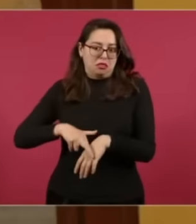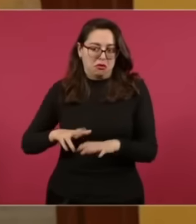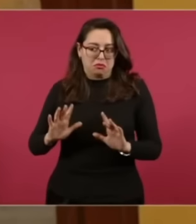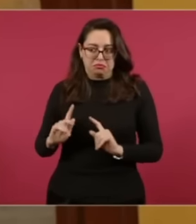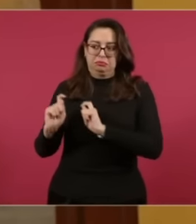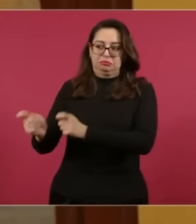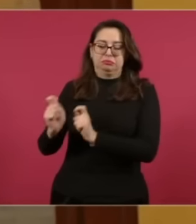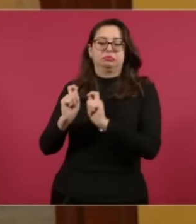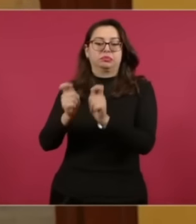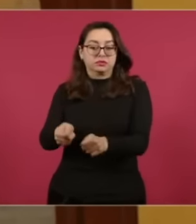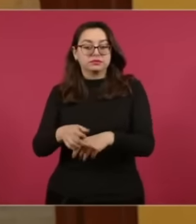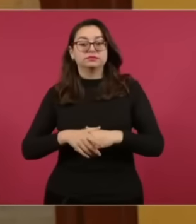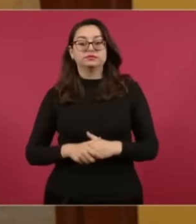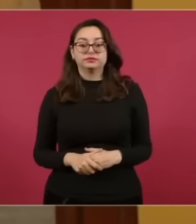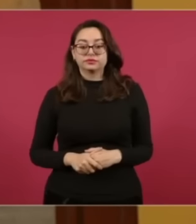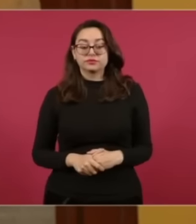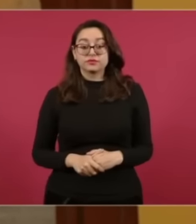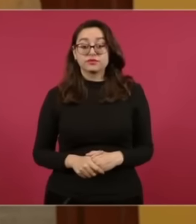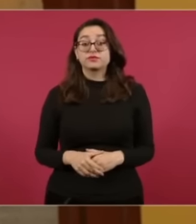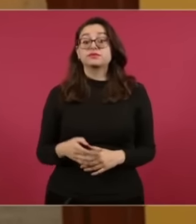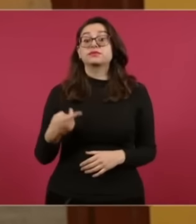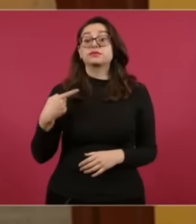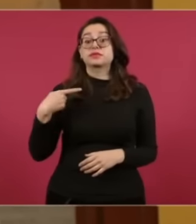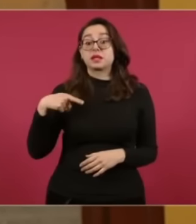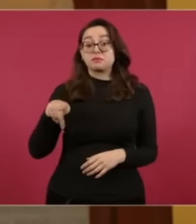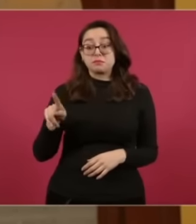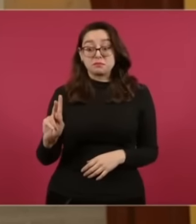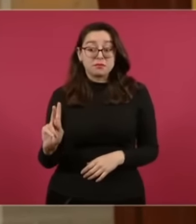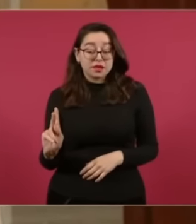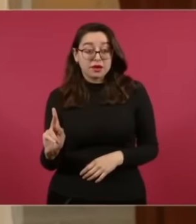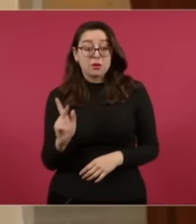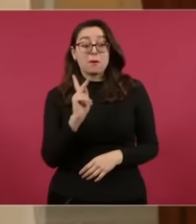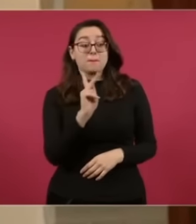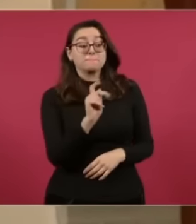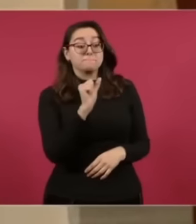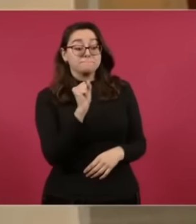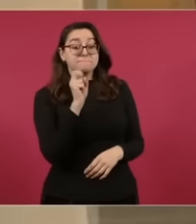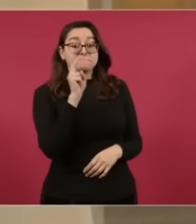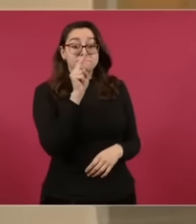En el año 2023 Mientras Que el Partido Acción Nacional